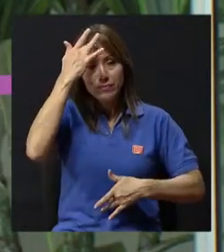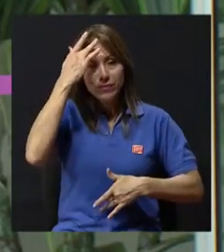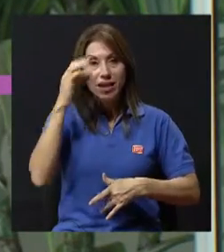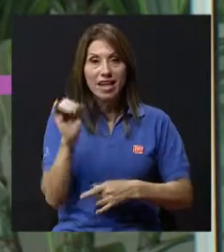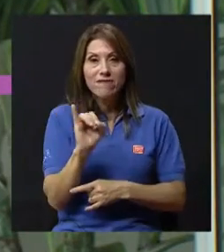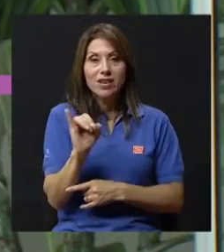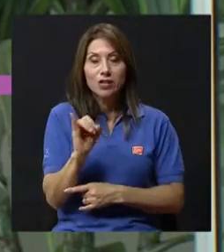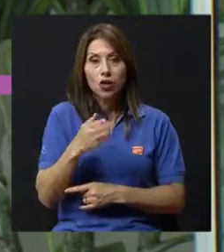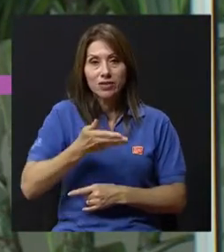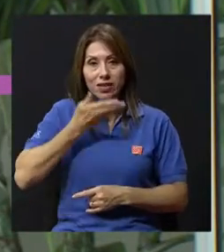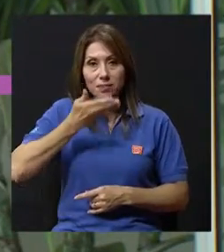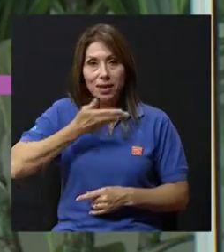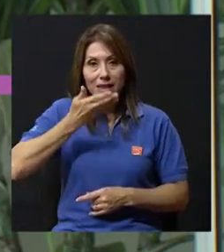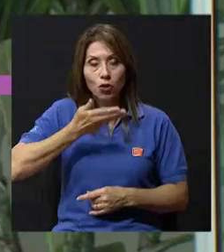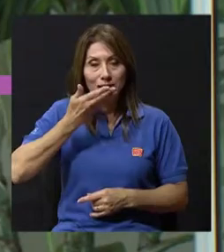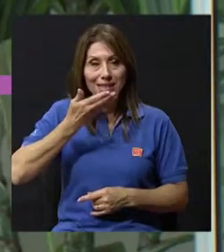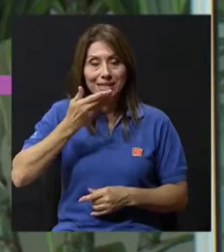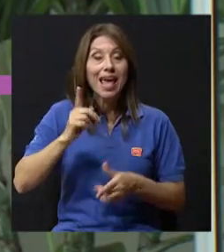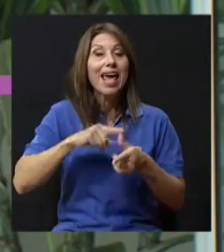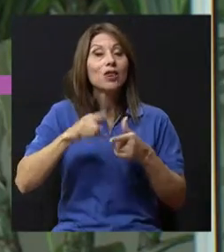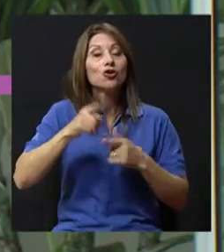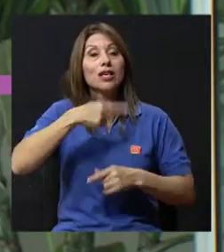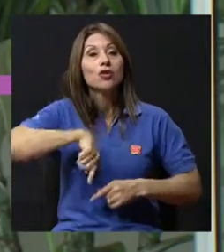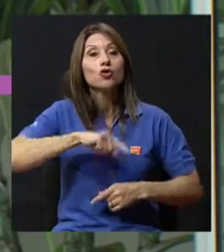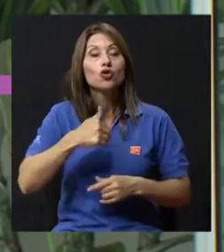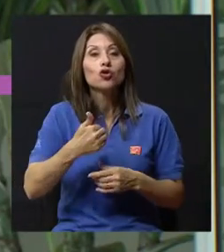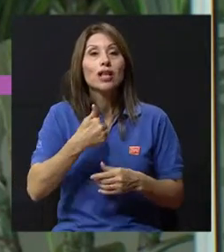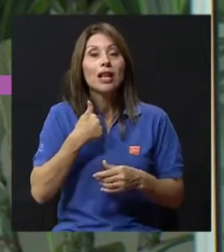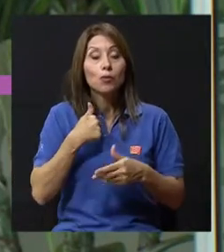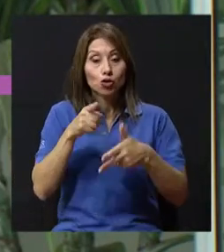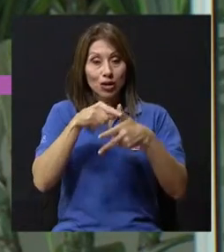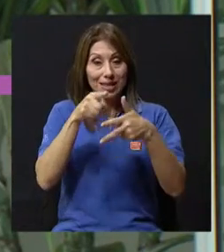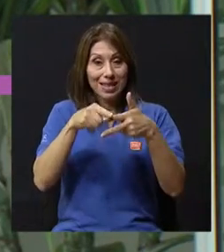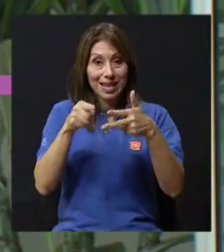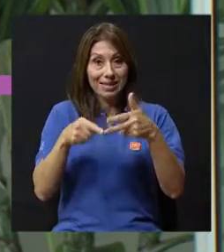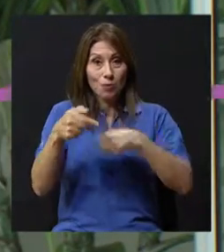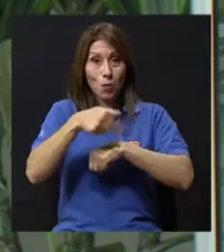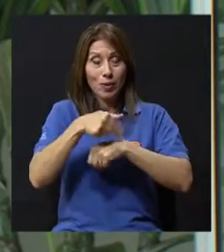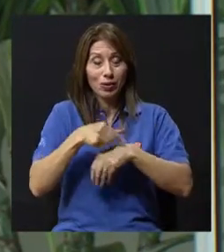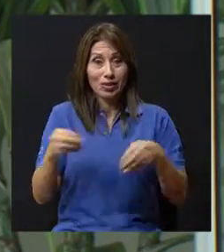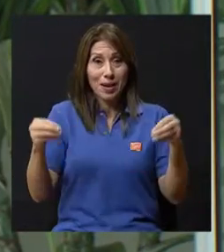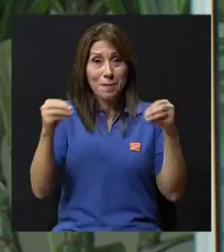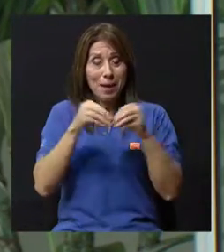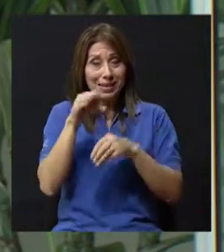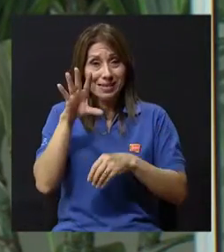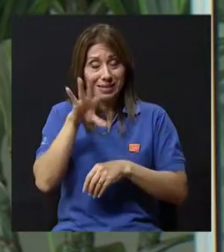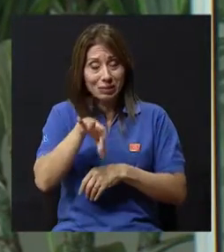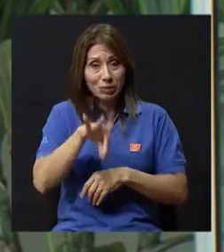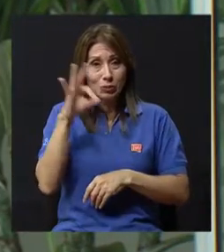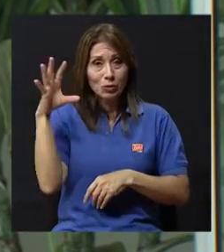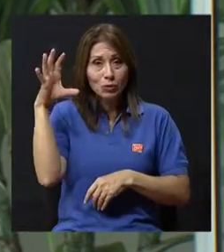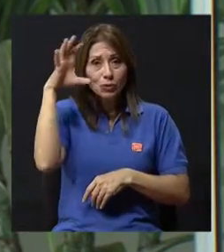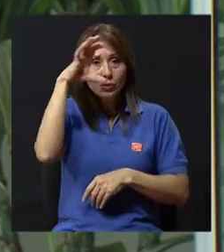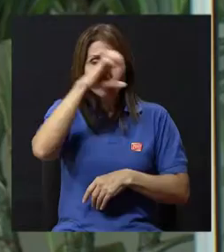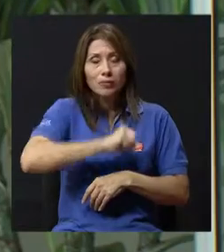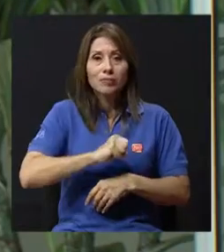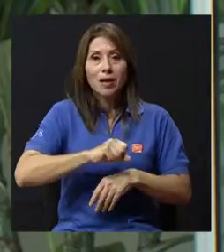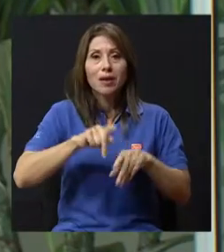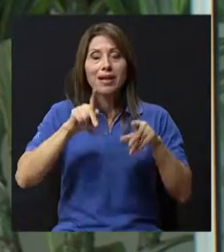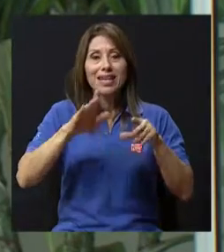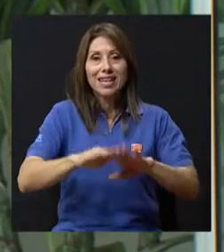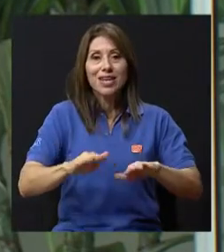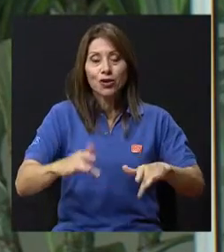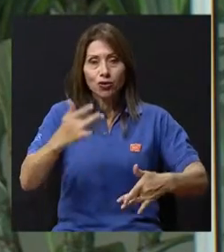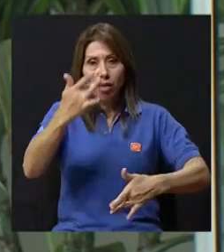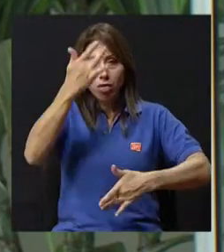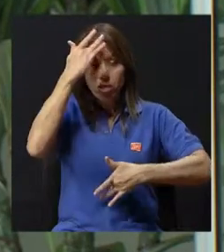tres picos de mayor cantidad de asmáticos en los hospitales. Interesantísimo es el inicio de las lecciones,